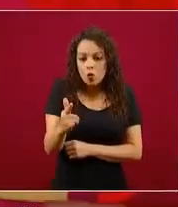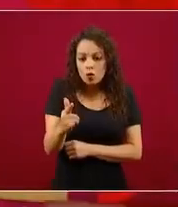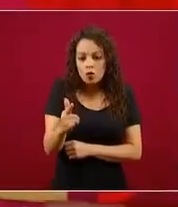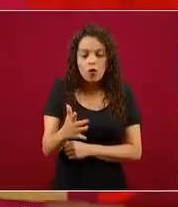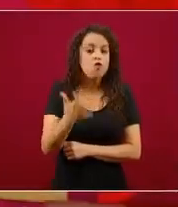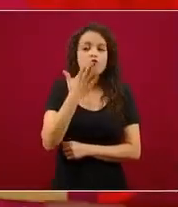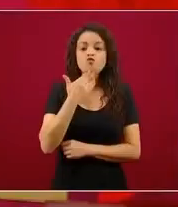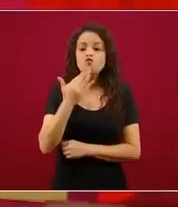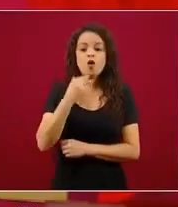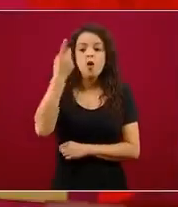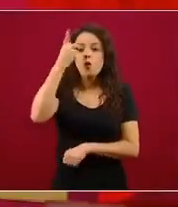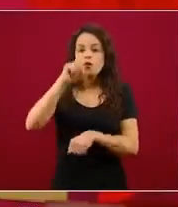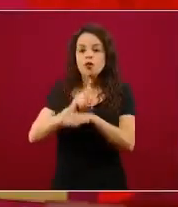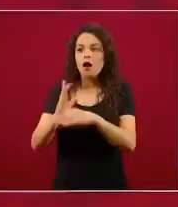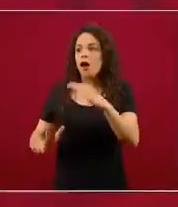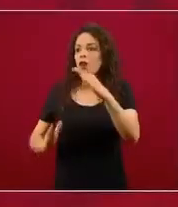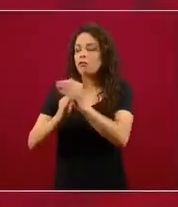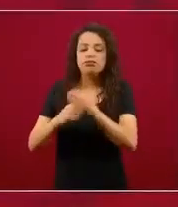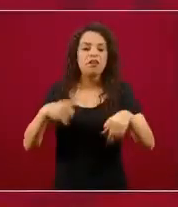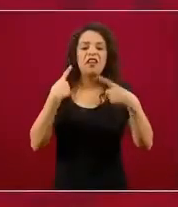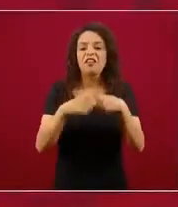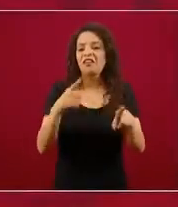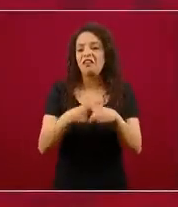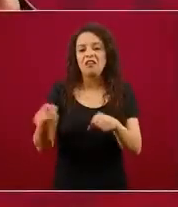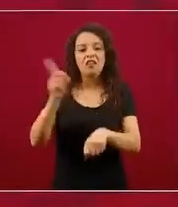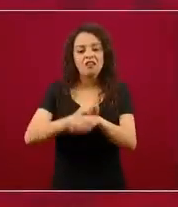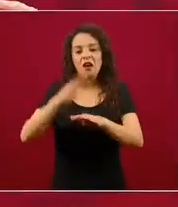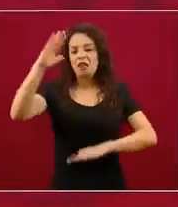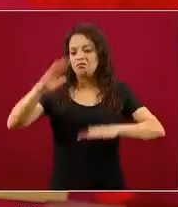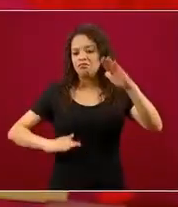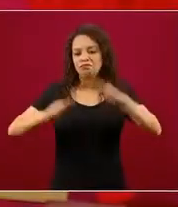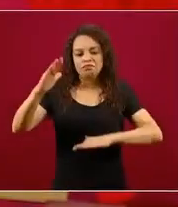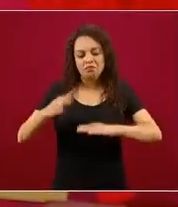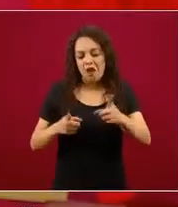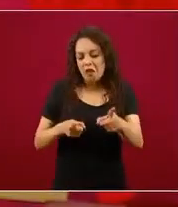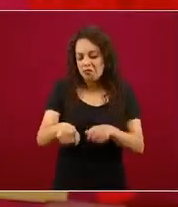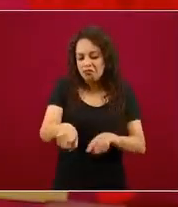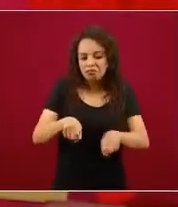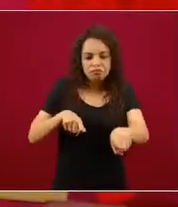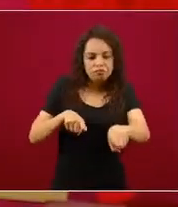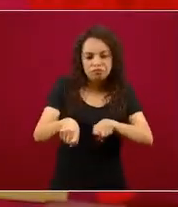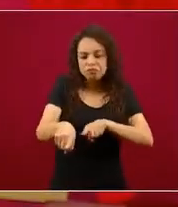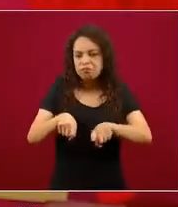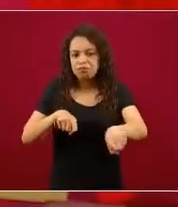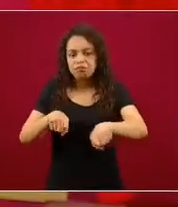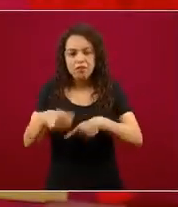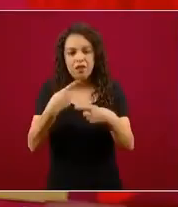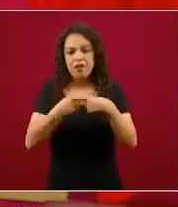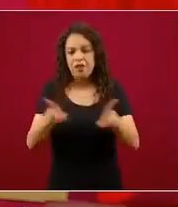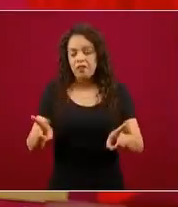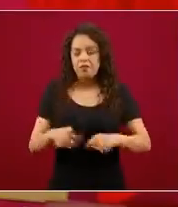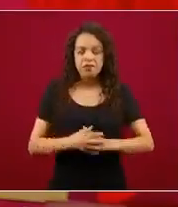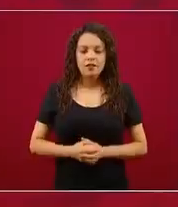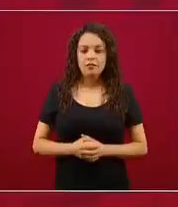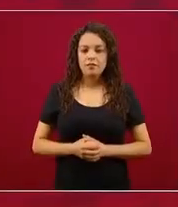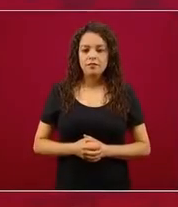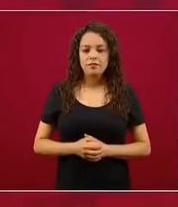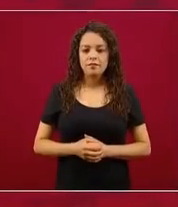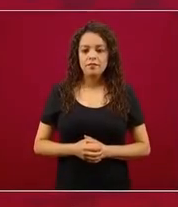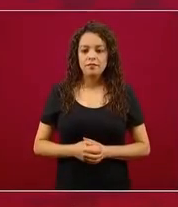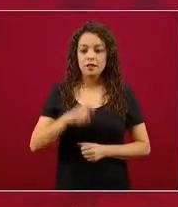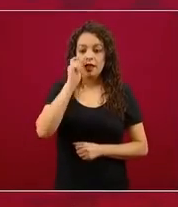del pico, no, es varios días de subidas y bajadas que gruesamente son la cresta o la cumbre